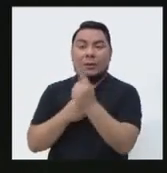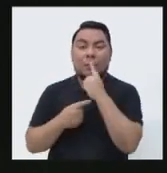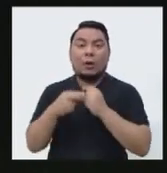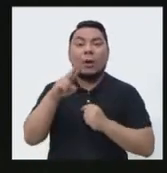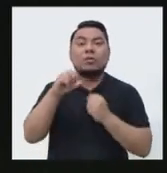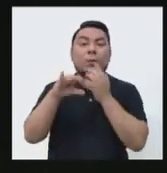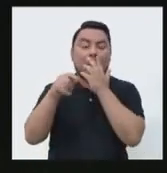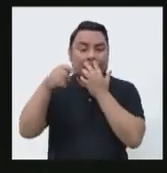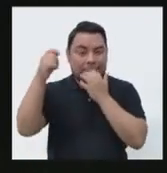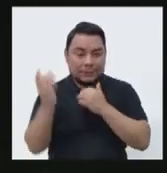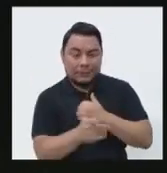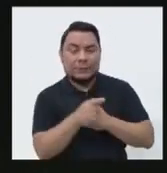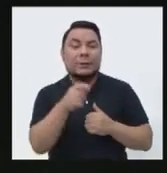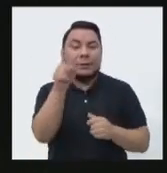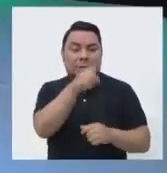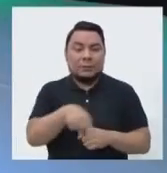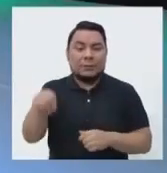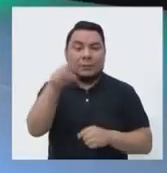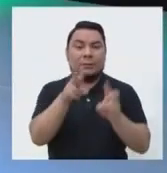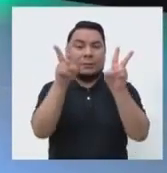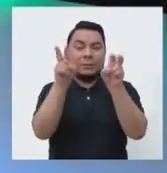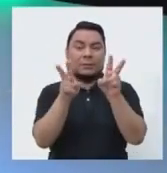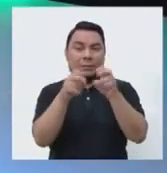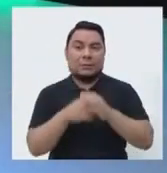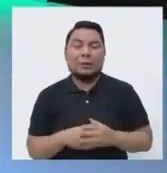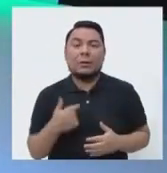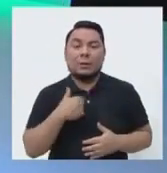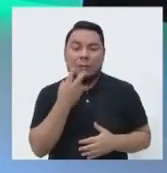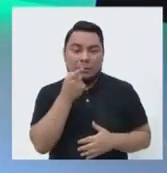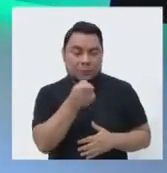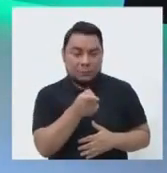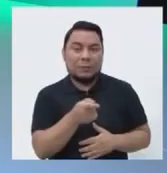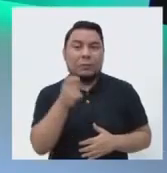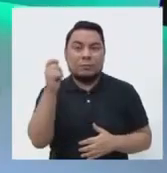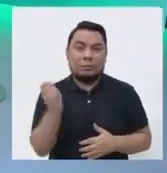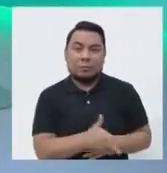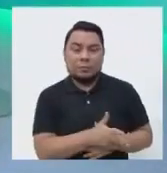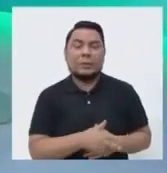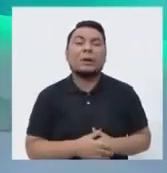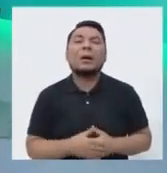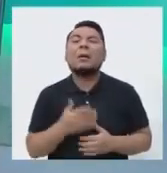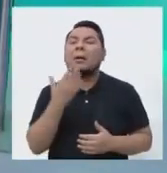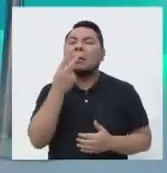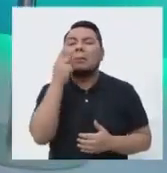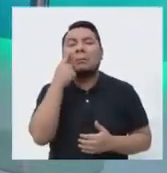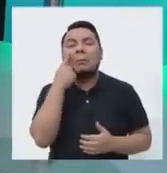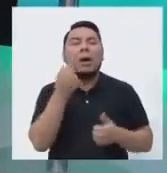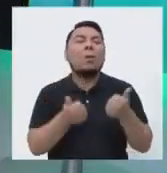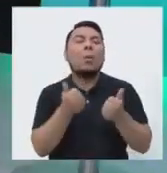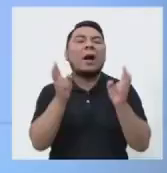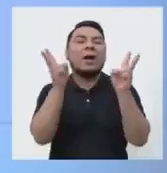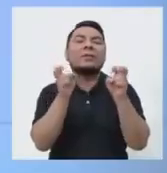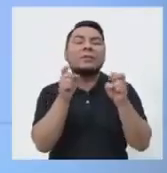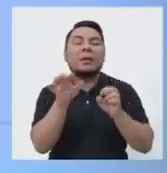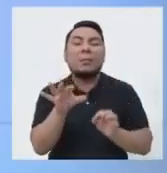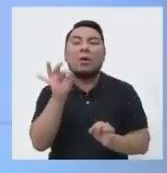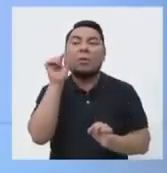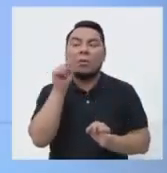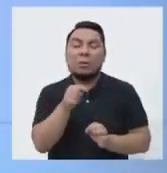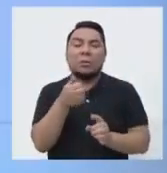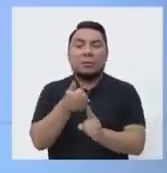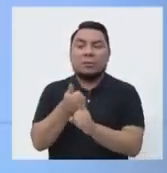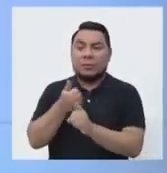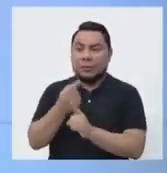Rómulo Mucho Mamani de contestar a la ruleta. Voy a proceder a moverla para conocer el tema que le va a